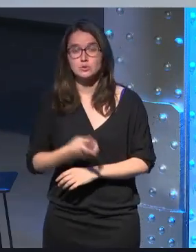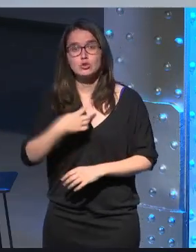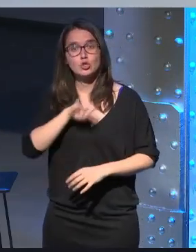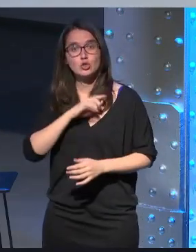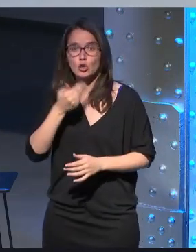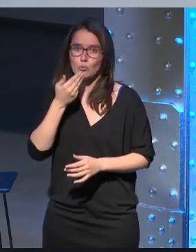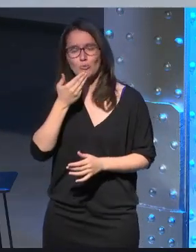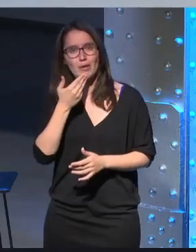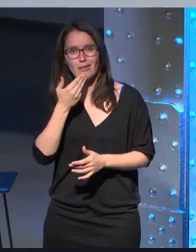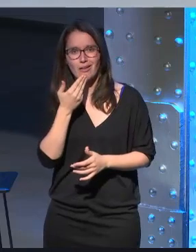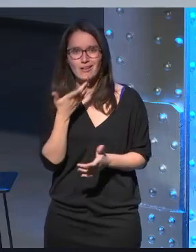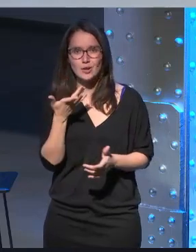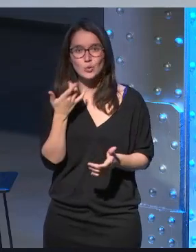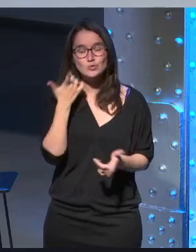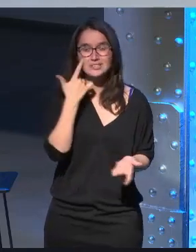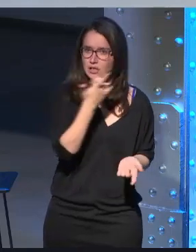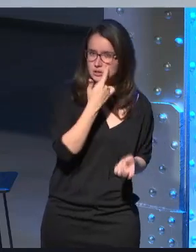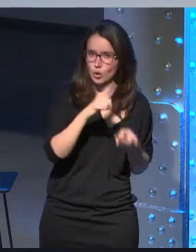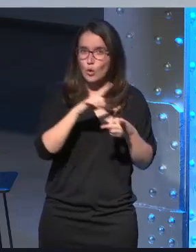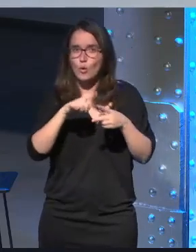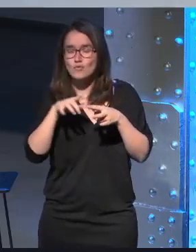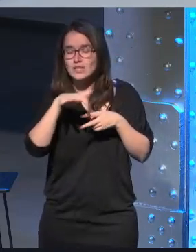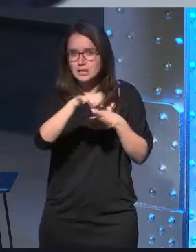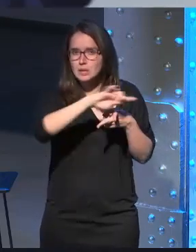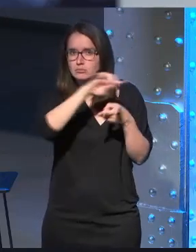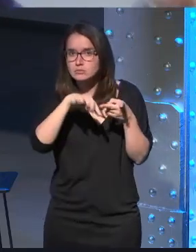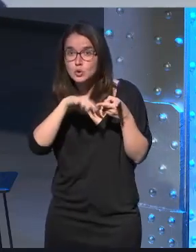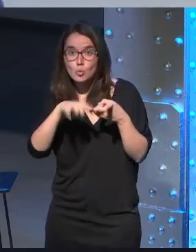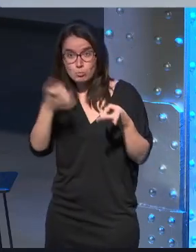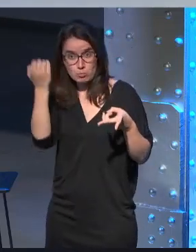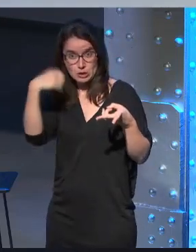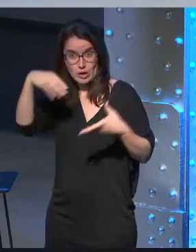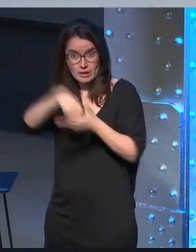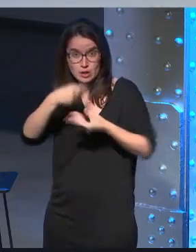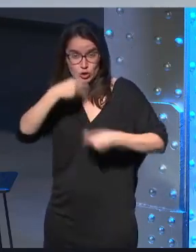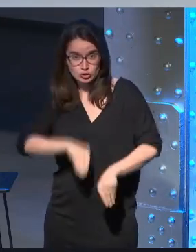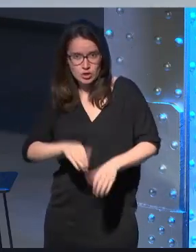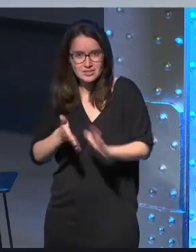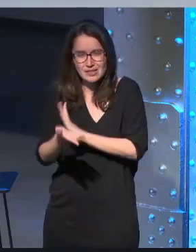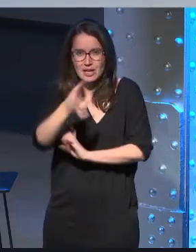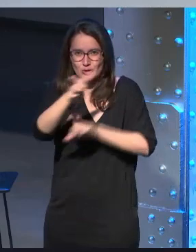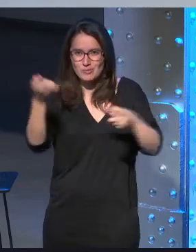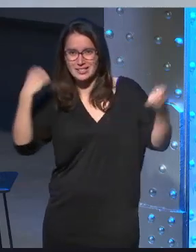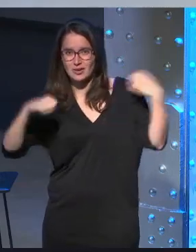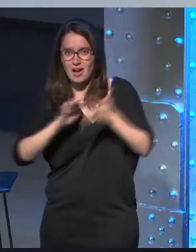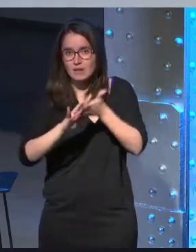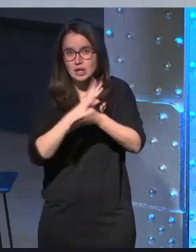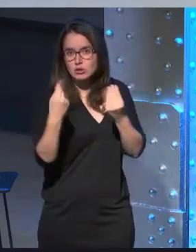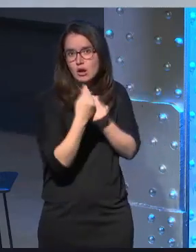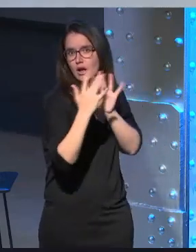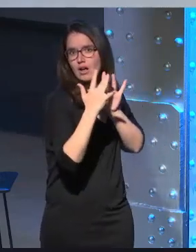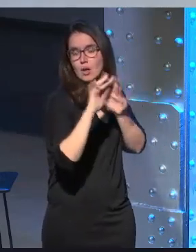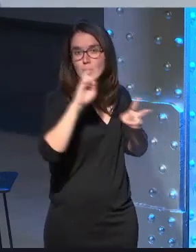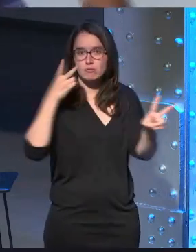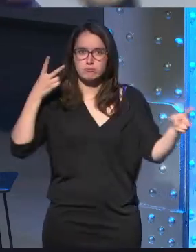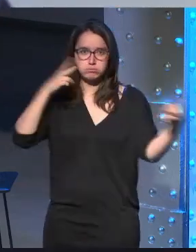ser por lo tanto un testigo un fantasma un vallero podemos ser un personaje de la narración en la cual los personajes van a hablar con nosotros nos